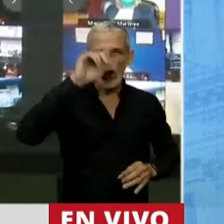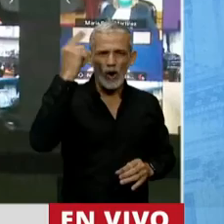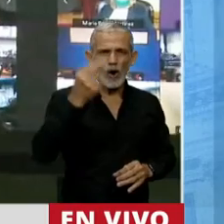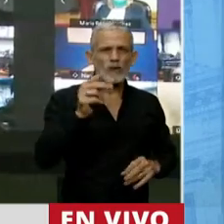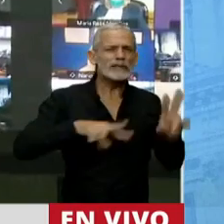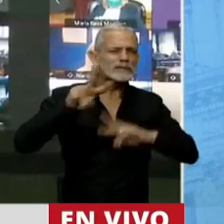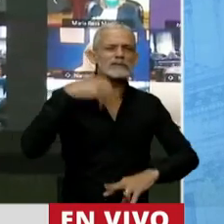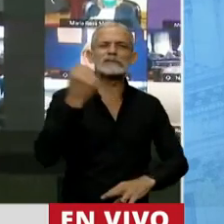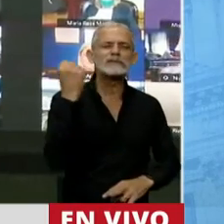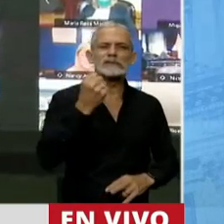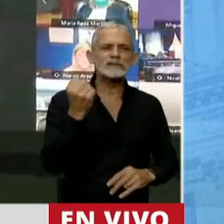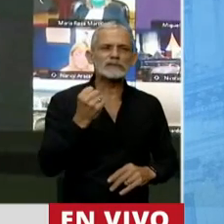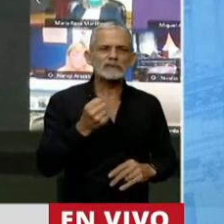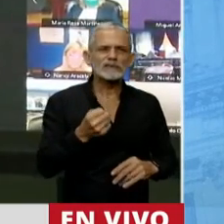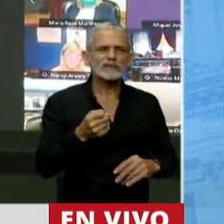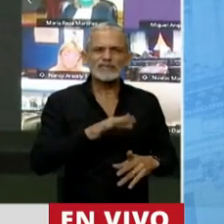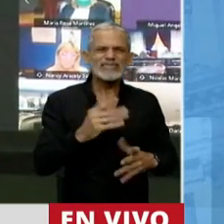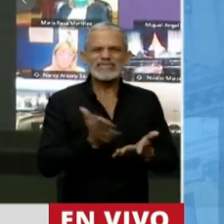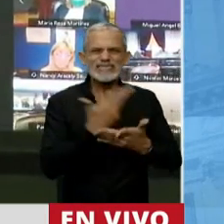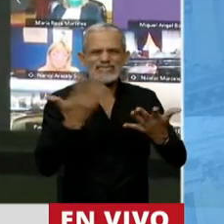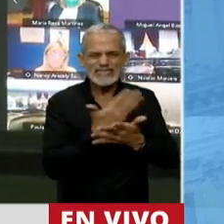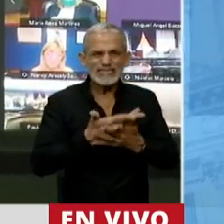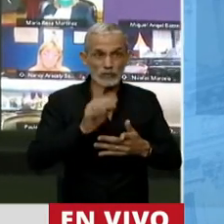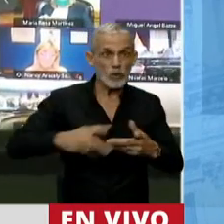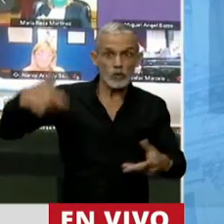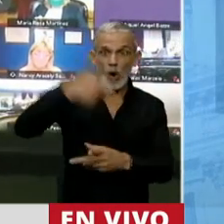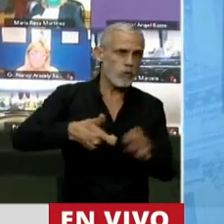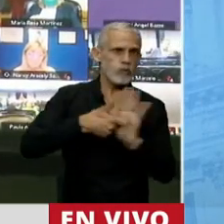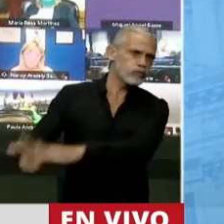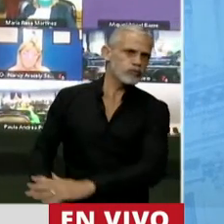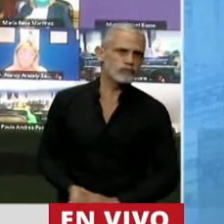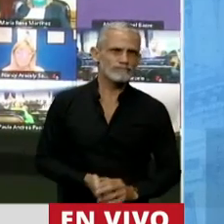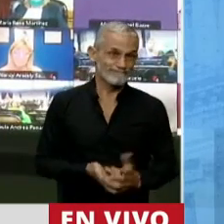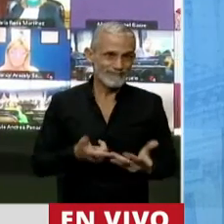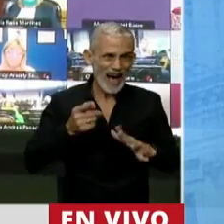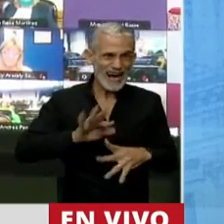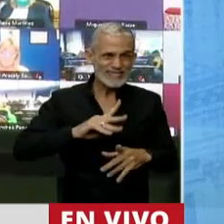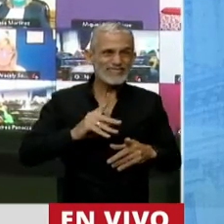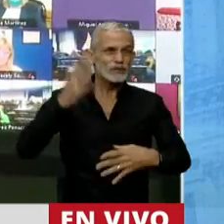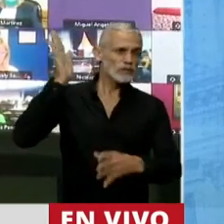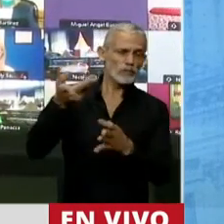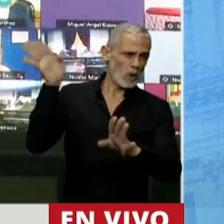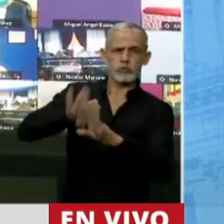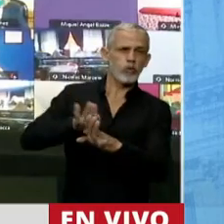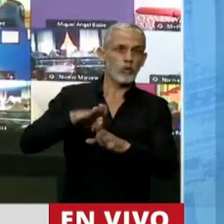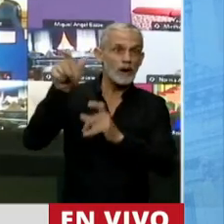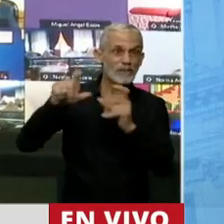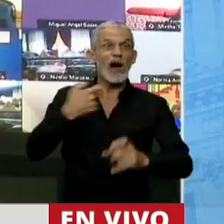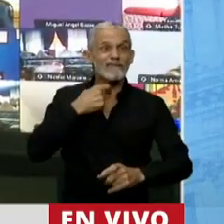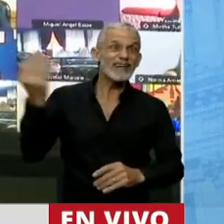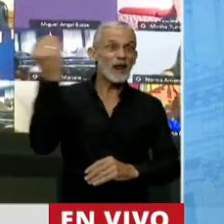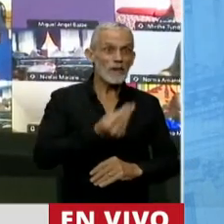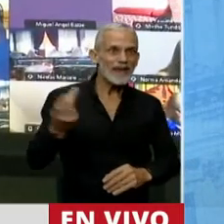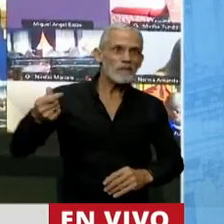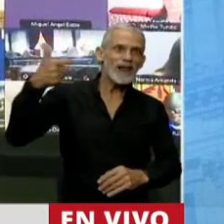único que busca es cortarle las piernas a aquellos que están invirtiendo en nuestro país. Cerrarle las puertas a aquellos que quieren